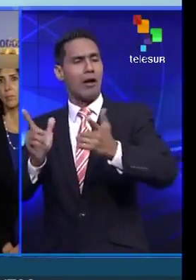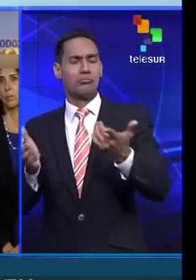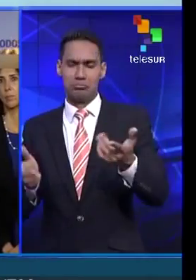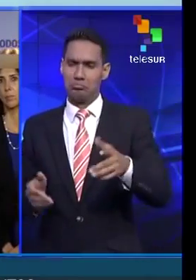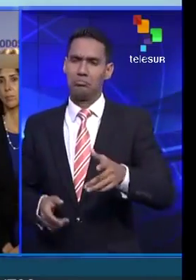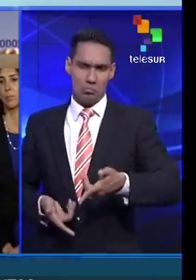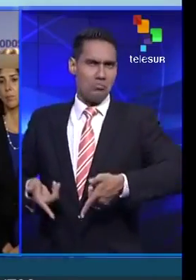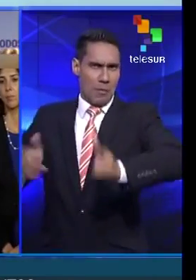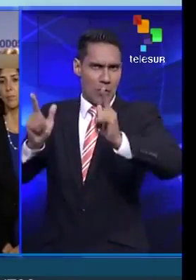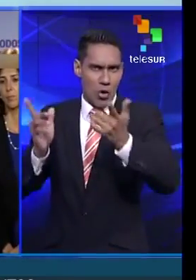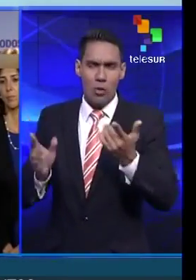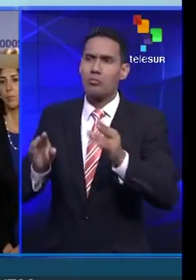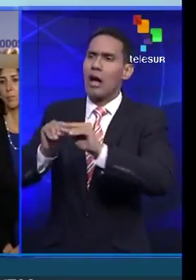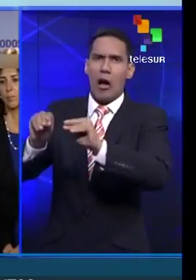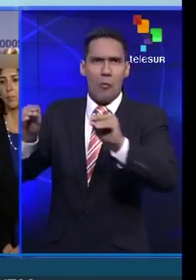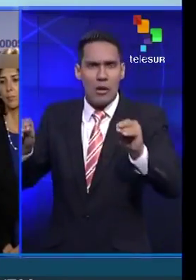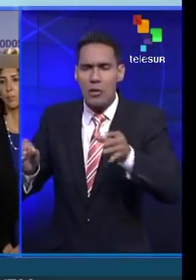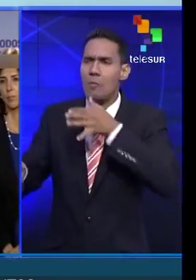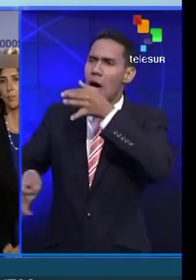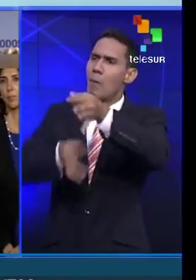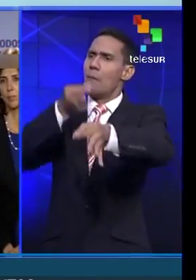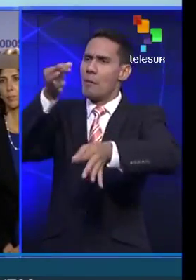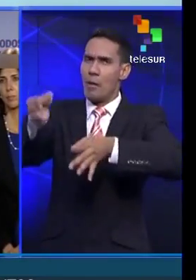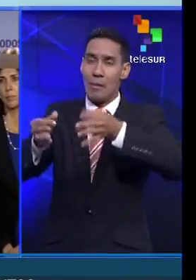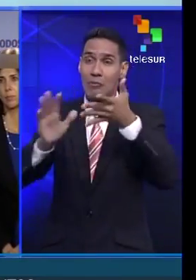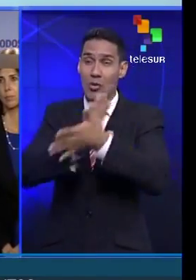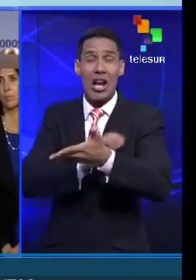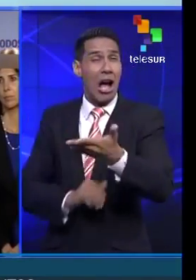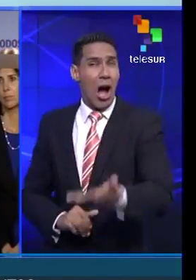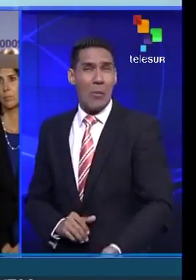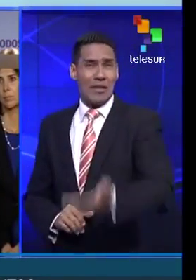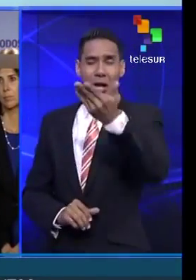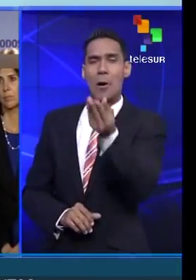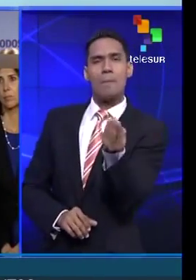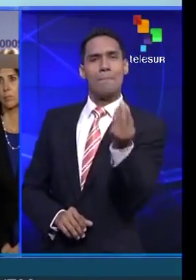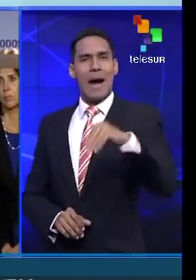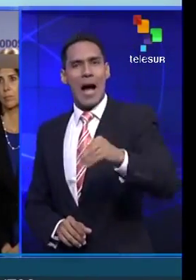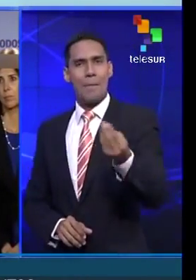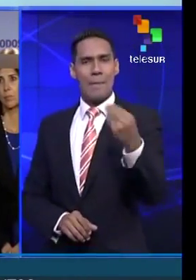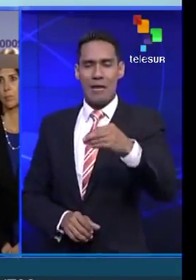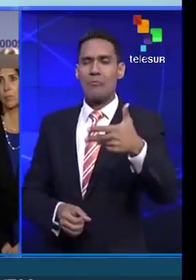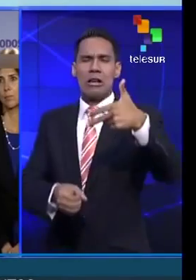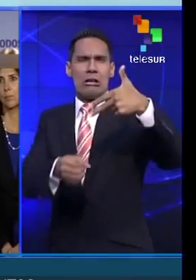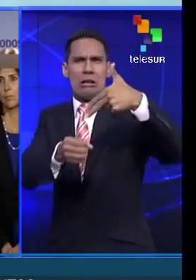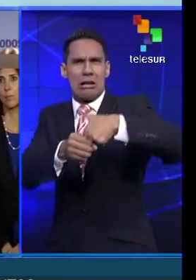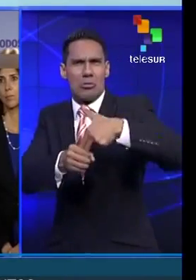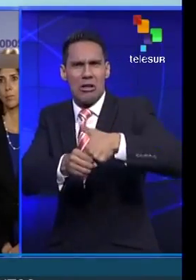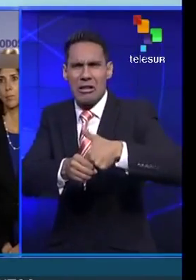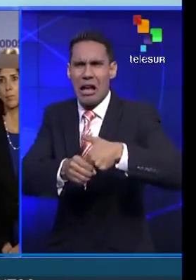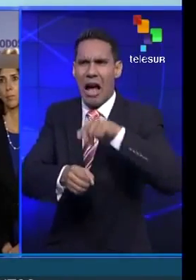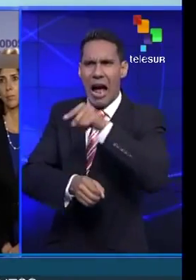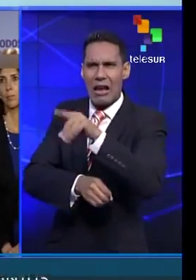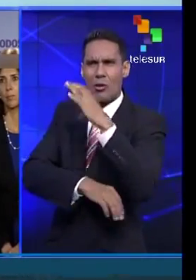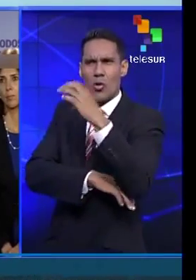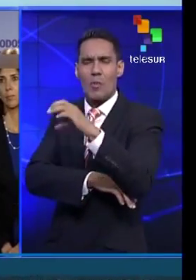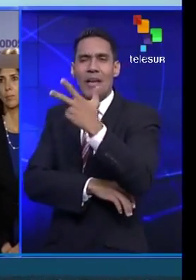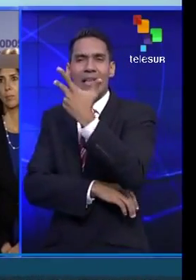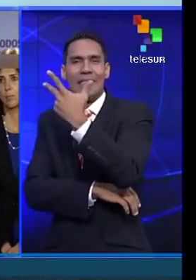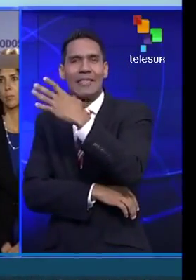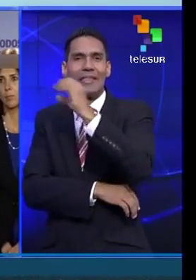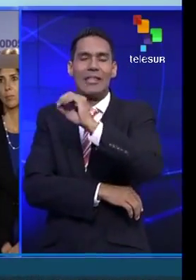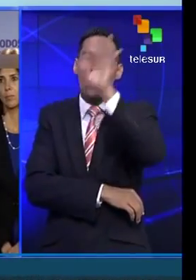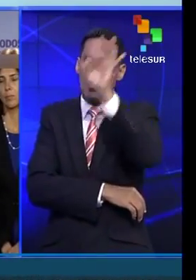dado la instrucción de aumentar el cupo de la gasolina en un 30% de la gasolina